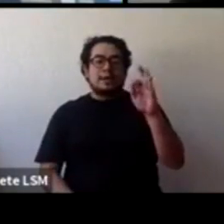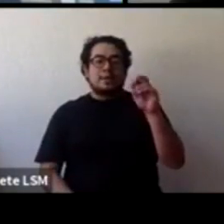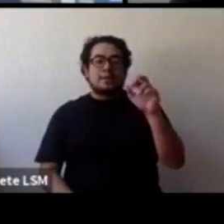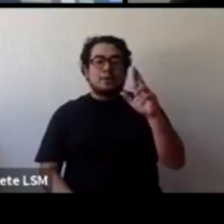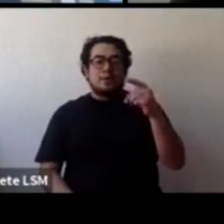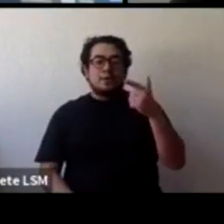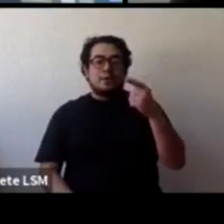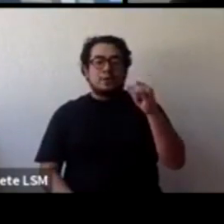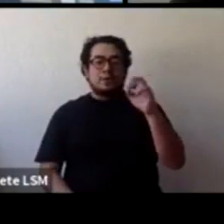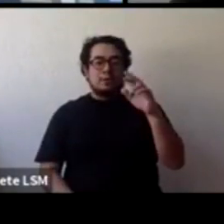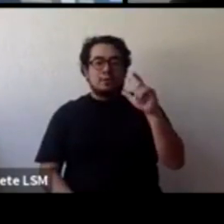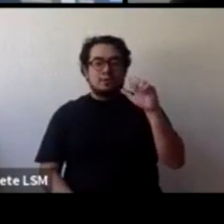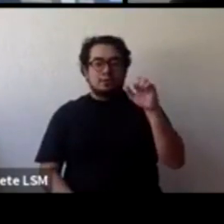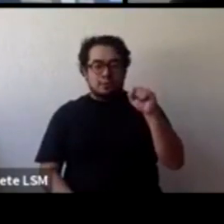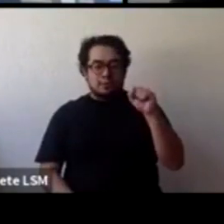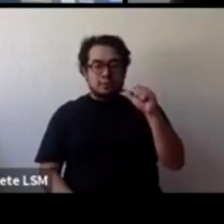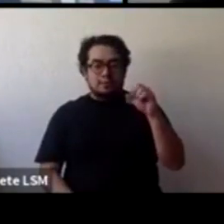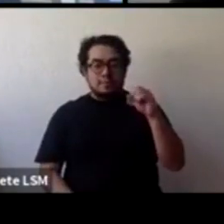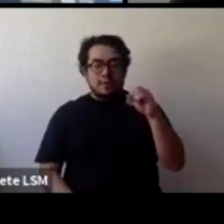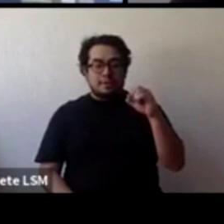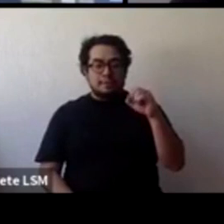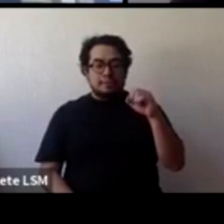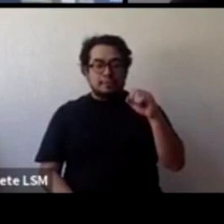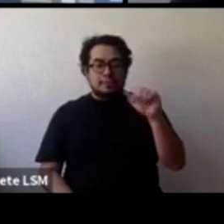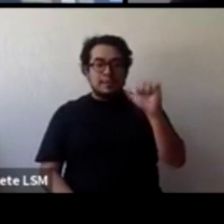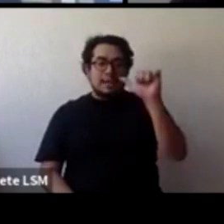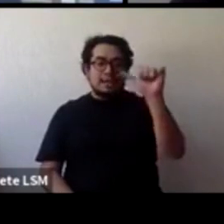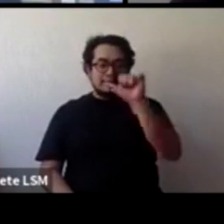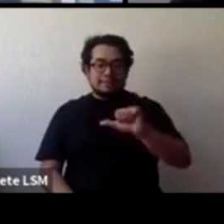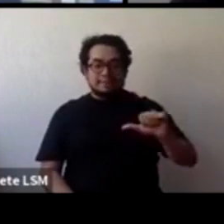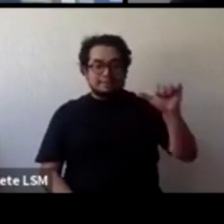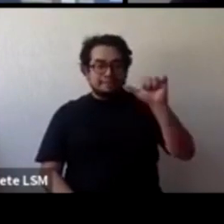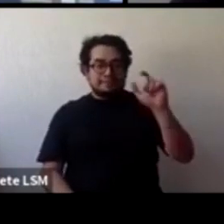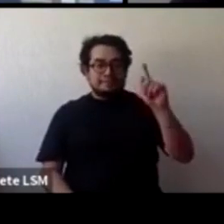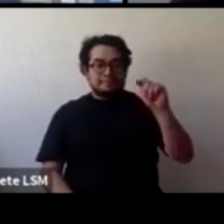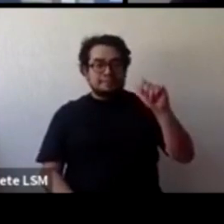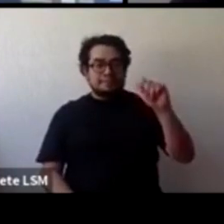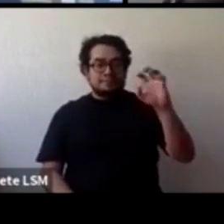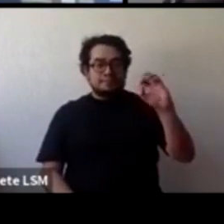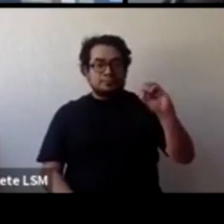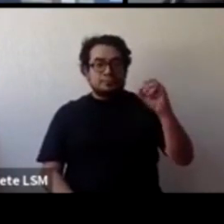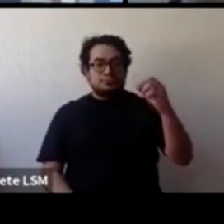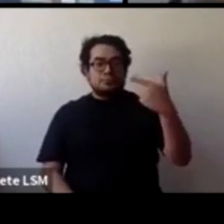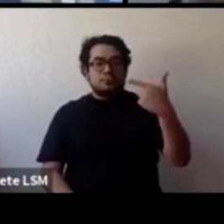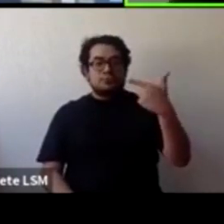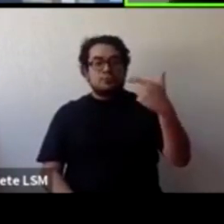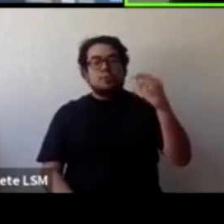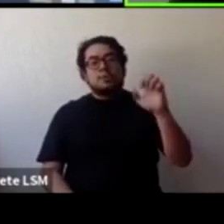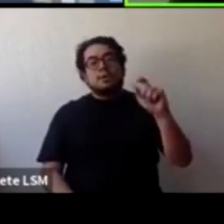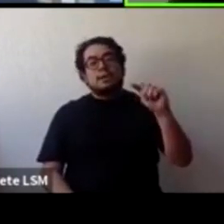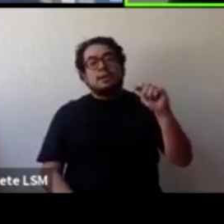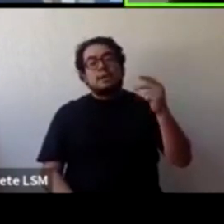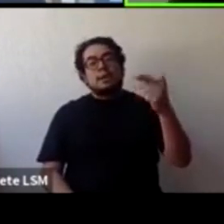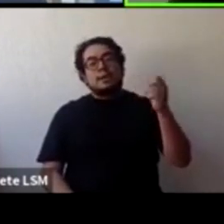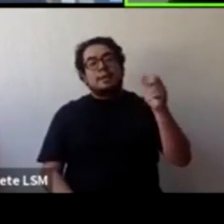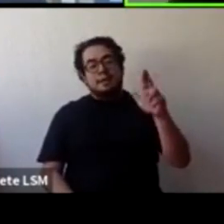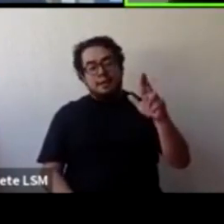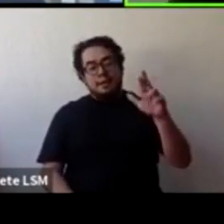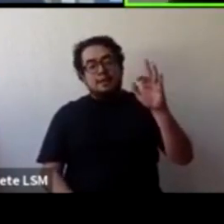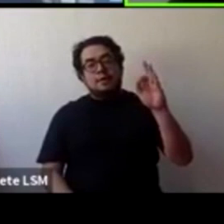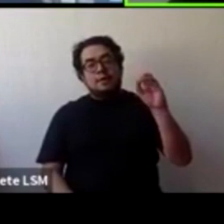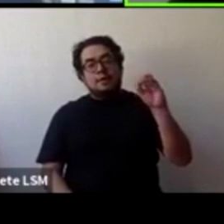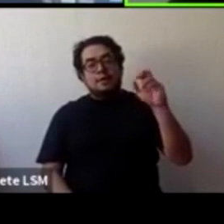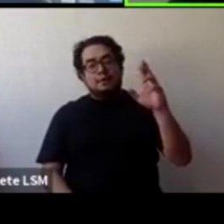at Together for Girls ahí lo podemos poner en el chat también todas las redes sociales perfecto ahorita ahorita la